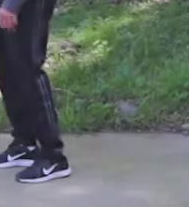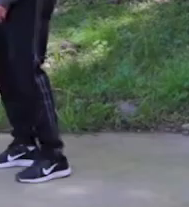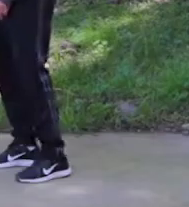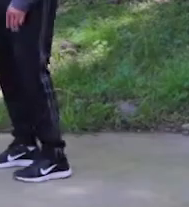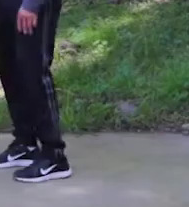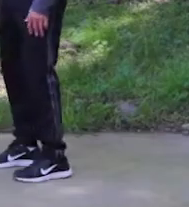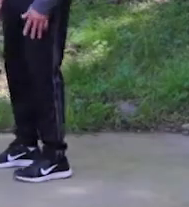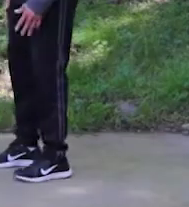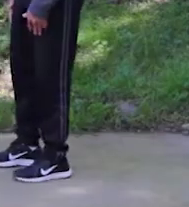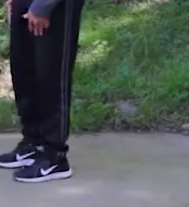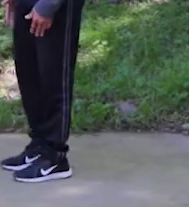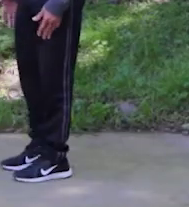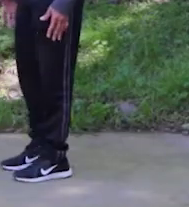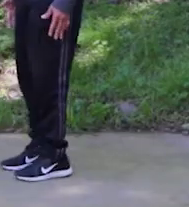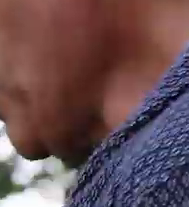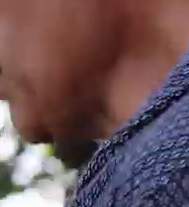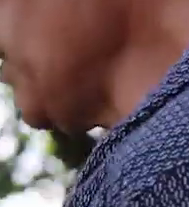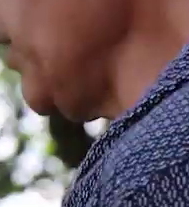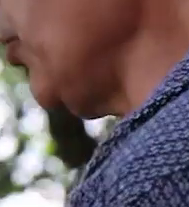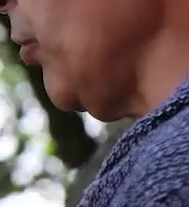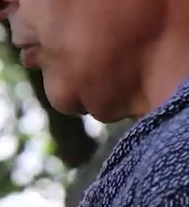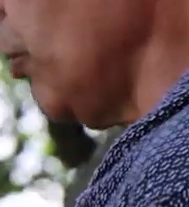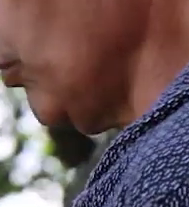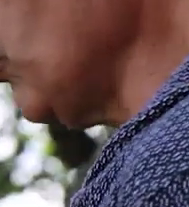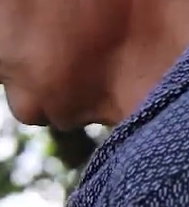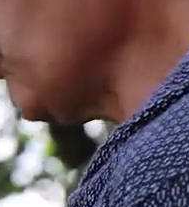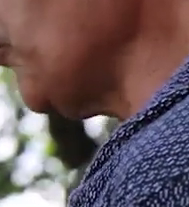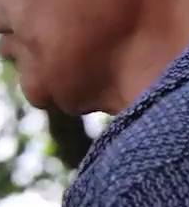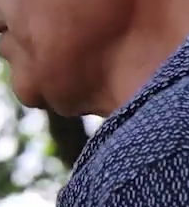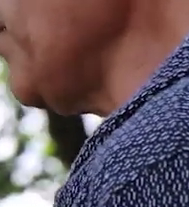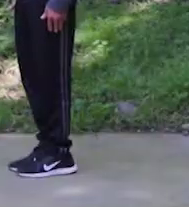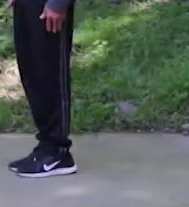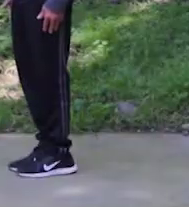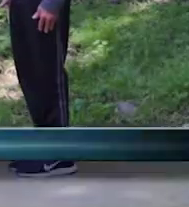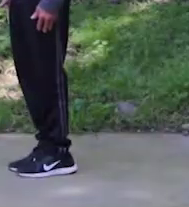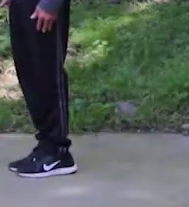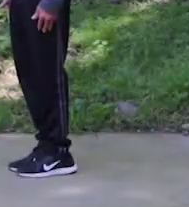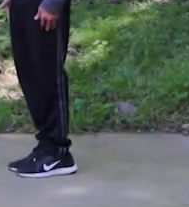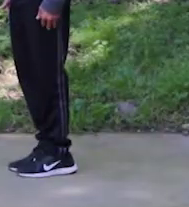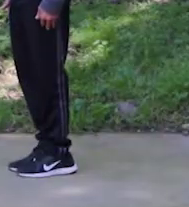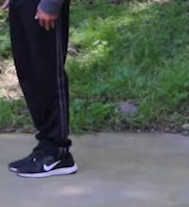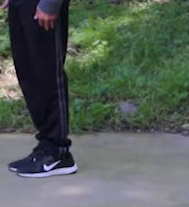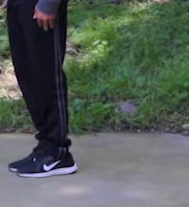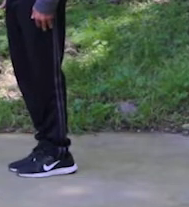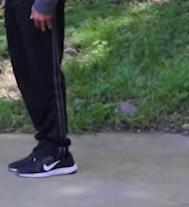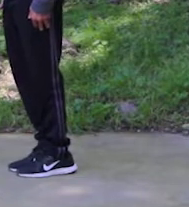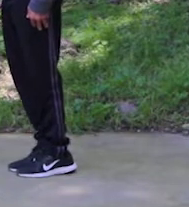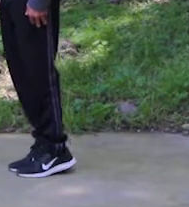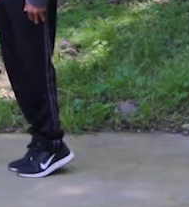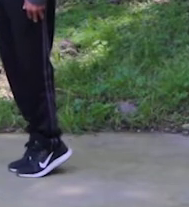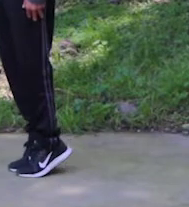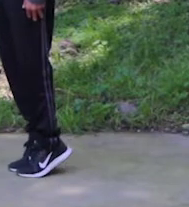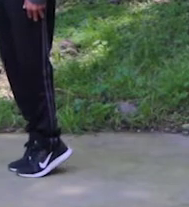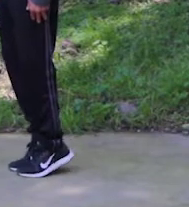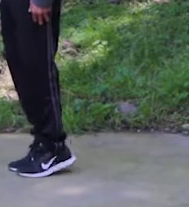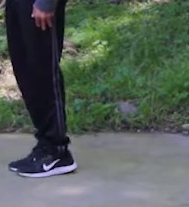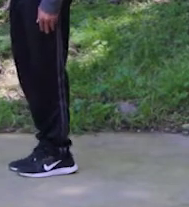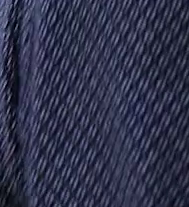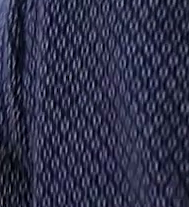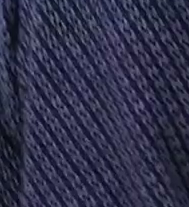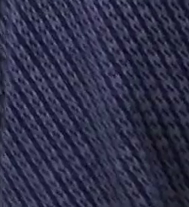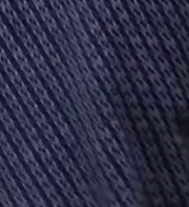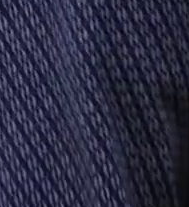Vamos a trabajar pantorrilla. Vamos a parar derechos, juntos los pies y lo único que vamos a hacer es elevar nuestros talones.